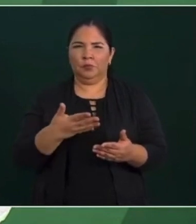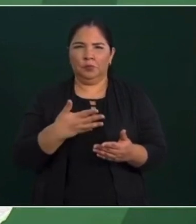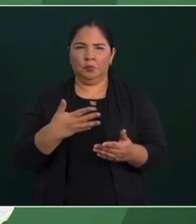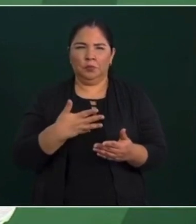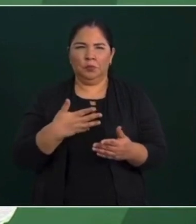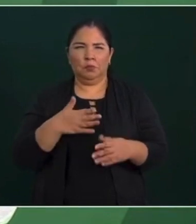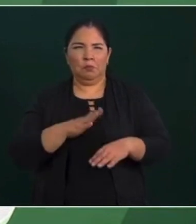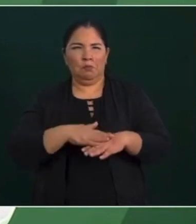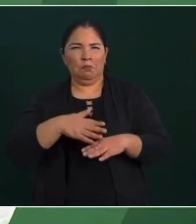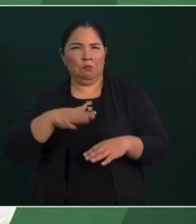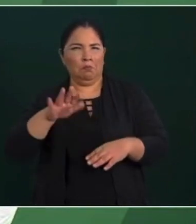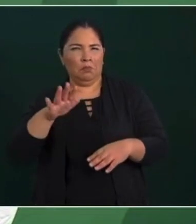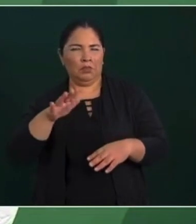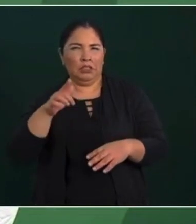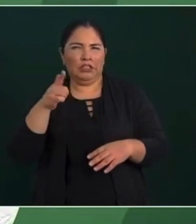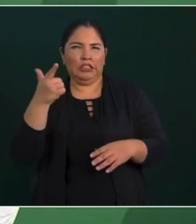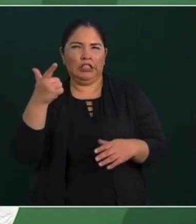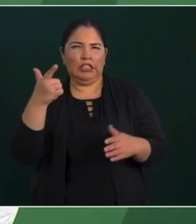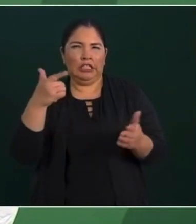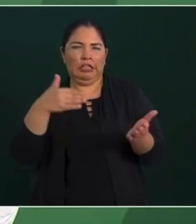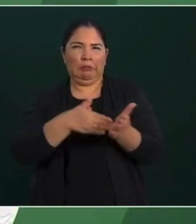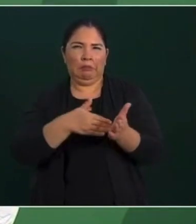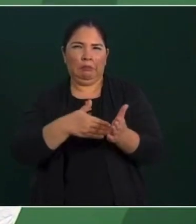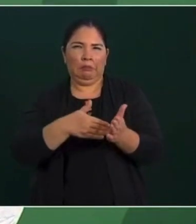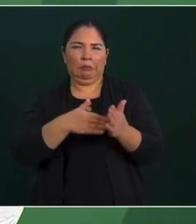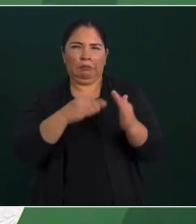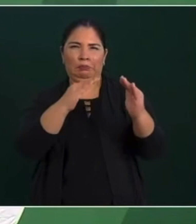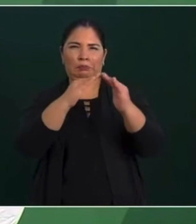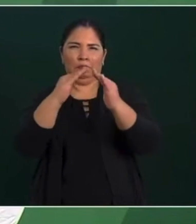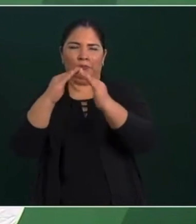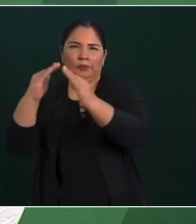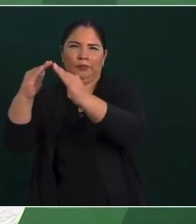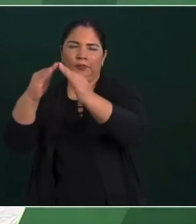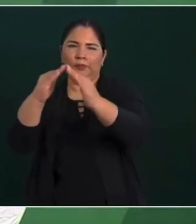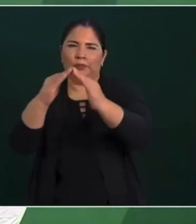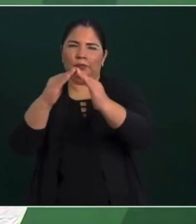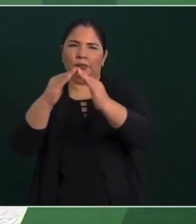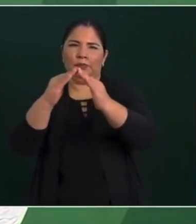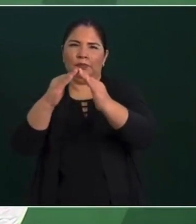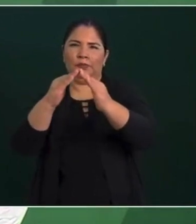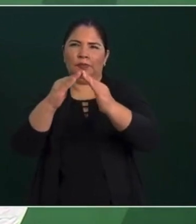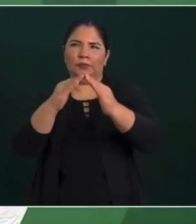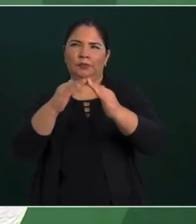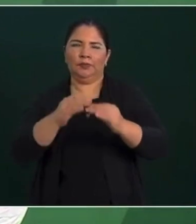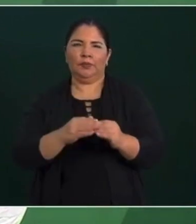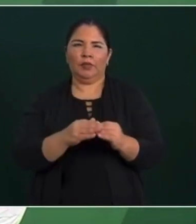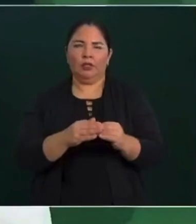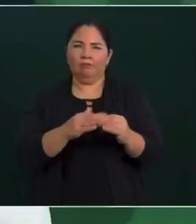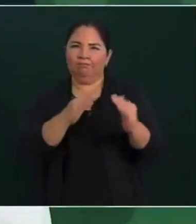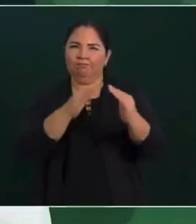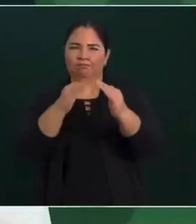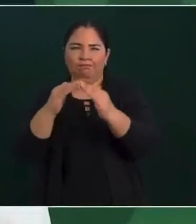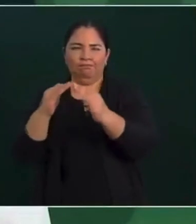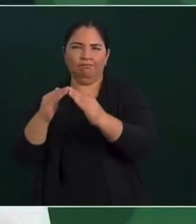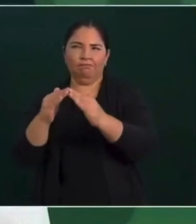poco más de siete mil viviendas, hogares,